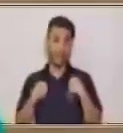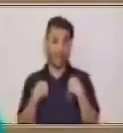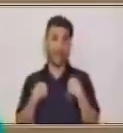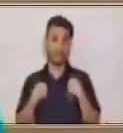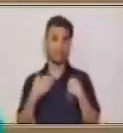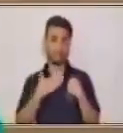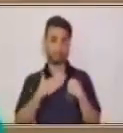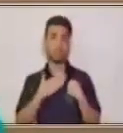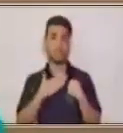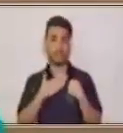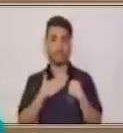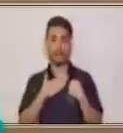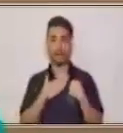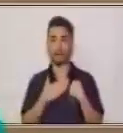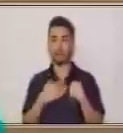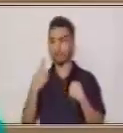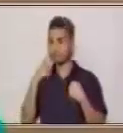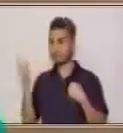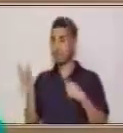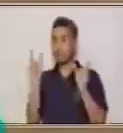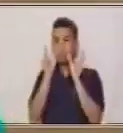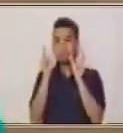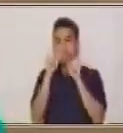es mía.